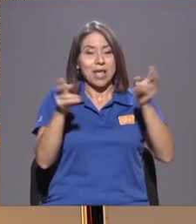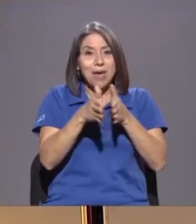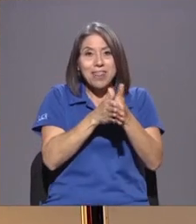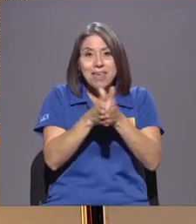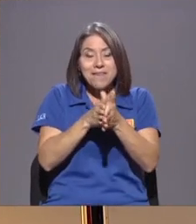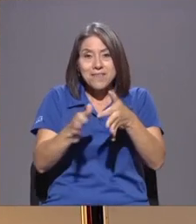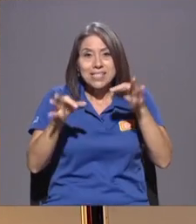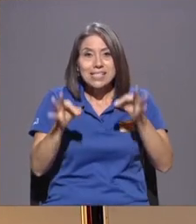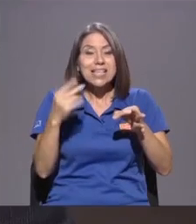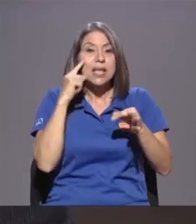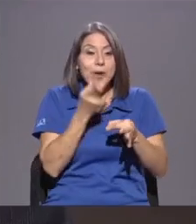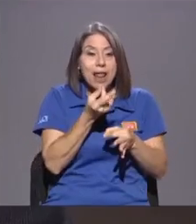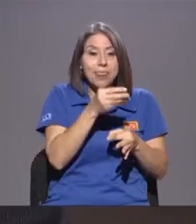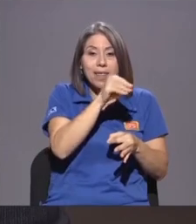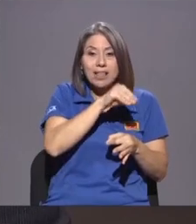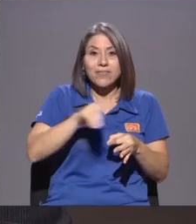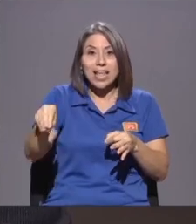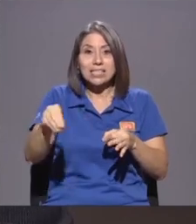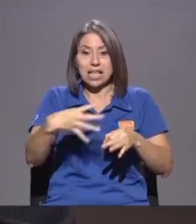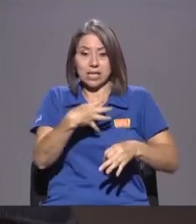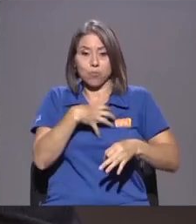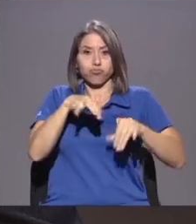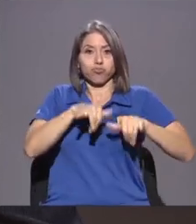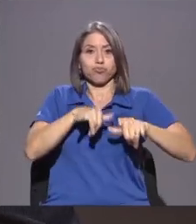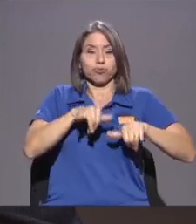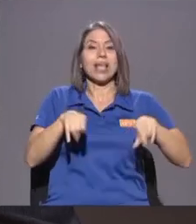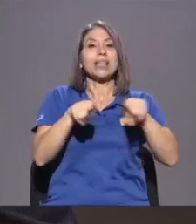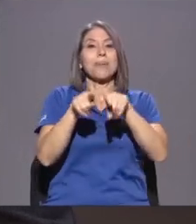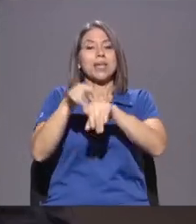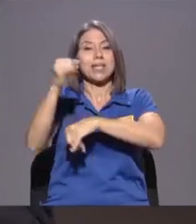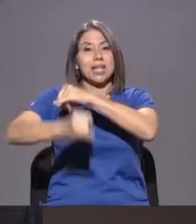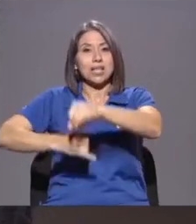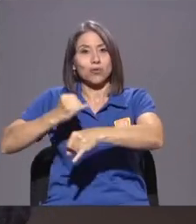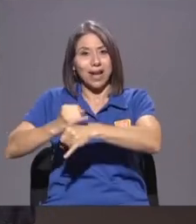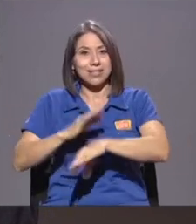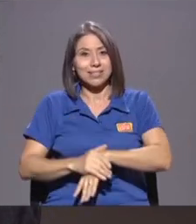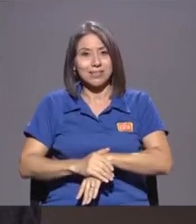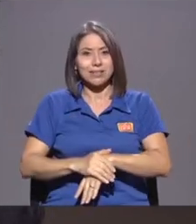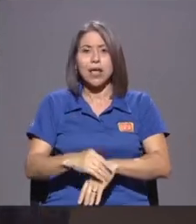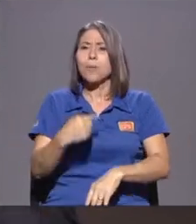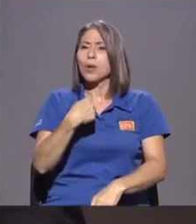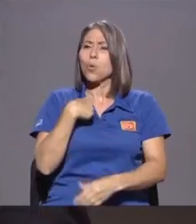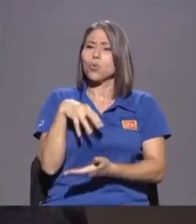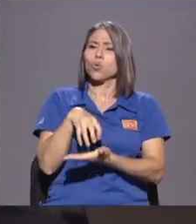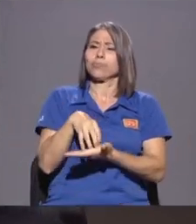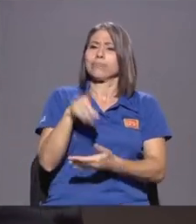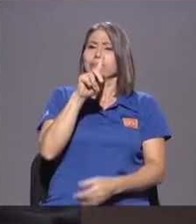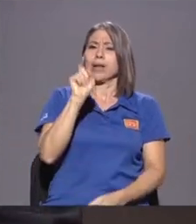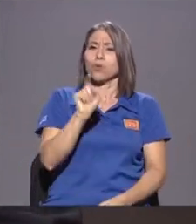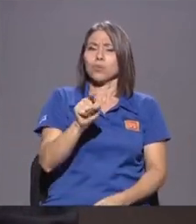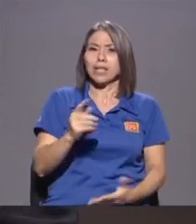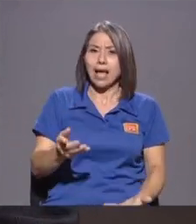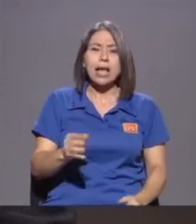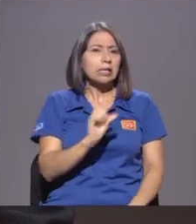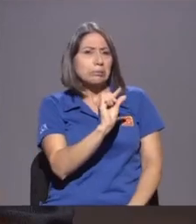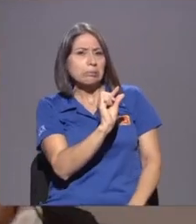Para Las Transferencias Tanto Locales Como Transnacionales Entonces La pregunta Que uno se Hace Es Bueno Que Tanto